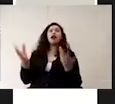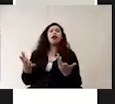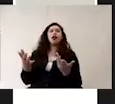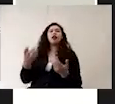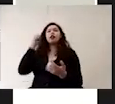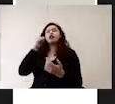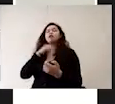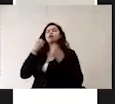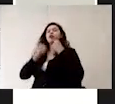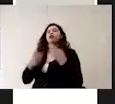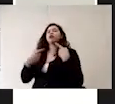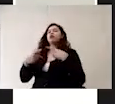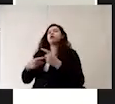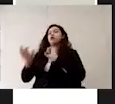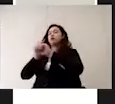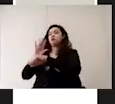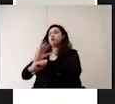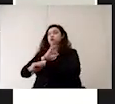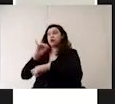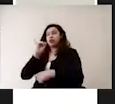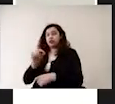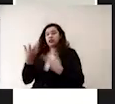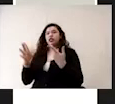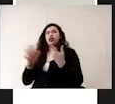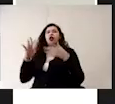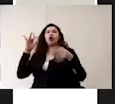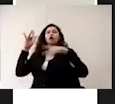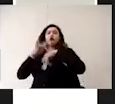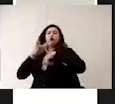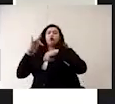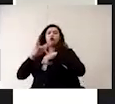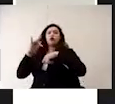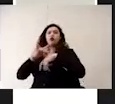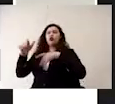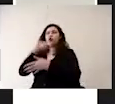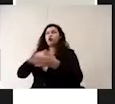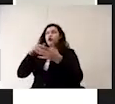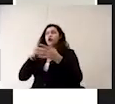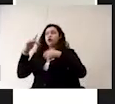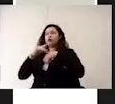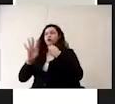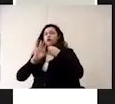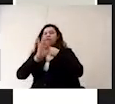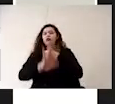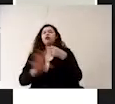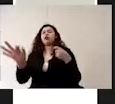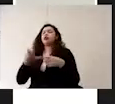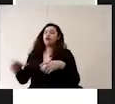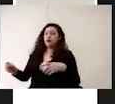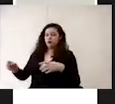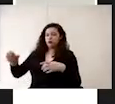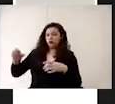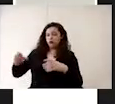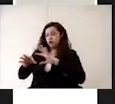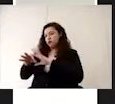la seguridad de la persona lo permita evitar el contacto con cualquier superficie ya sea barandales manijas